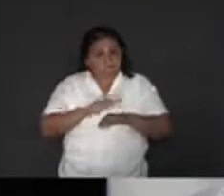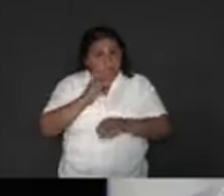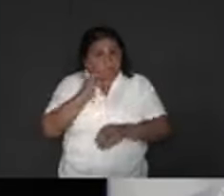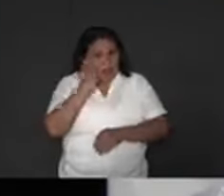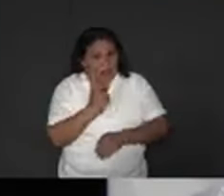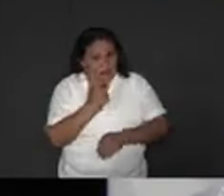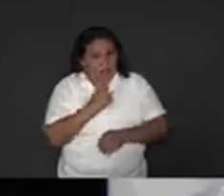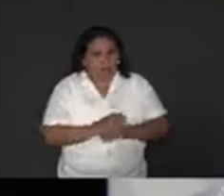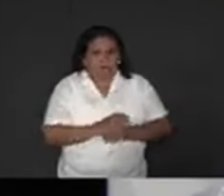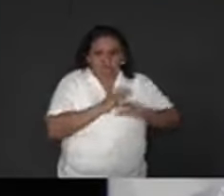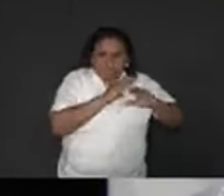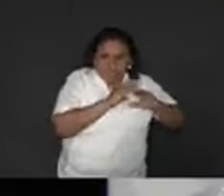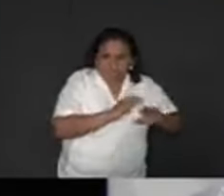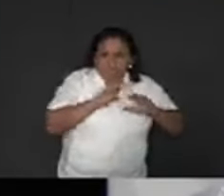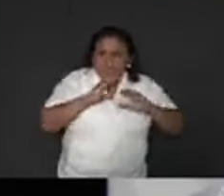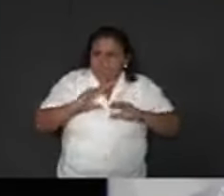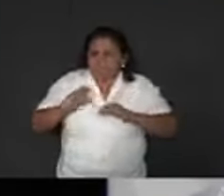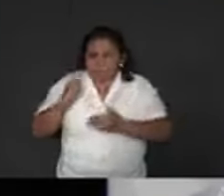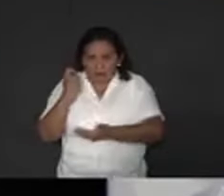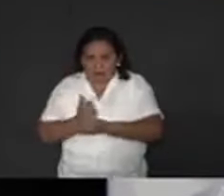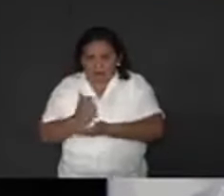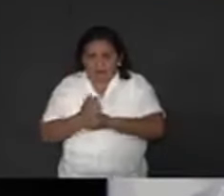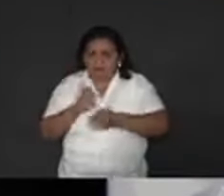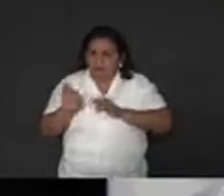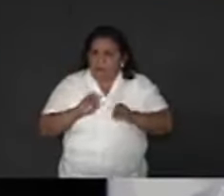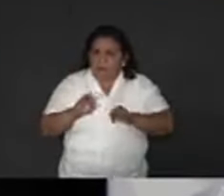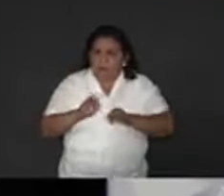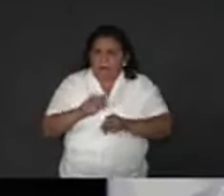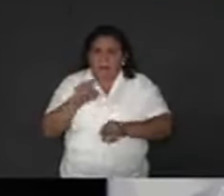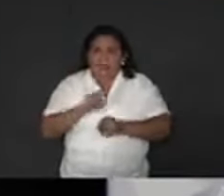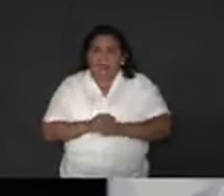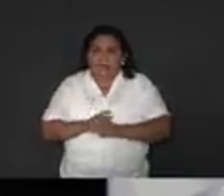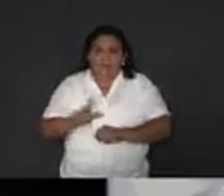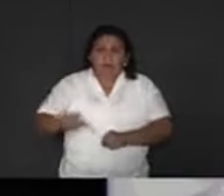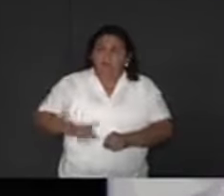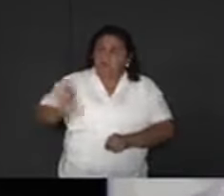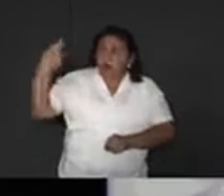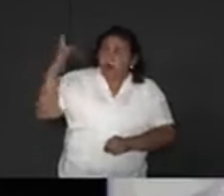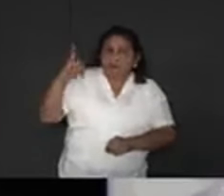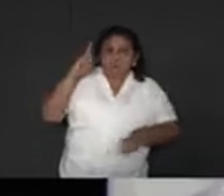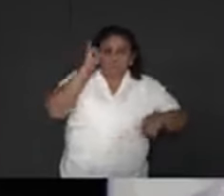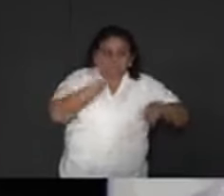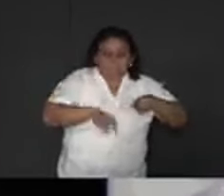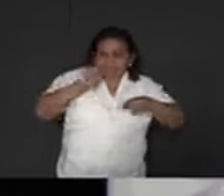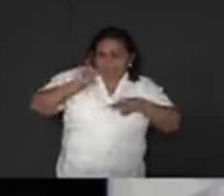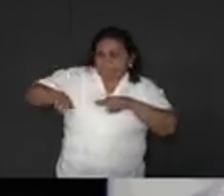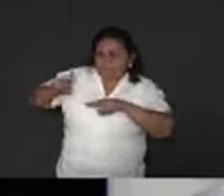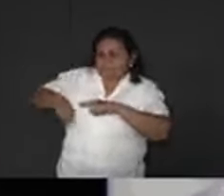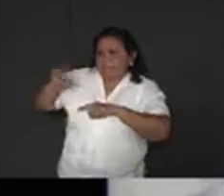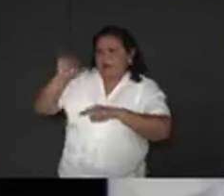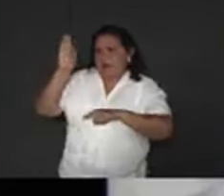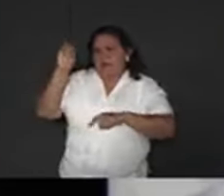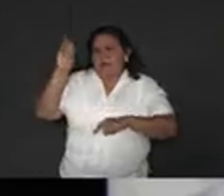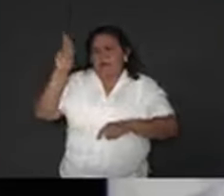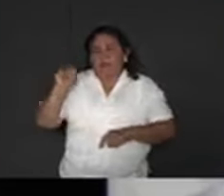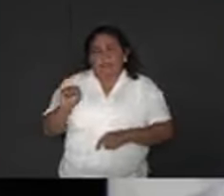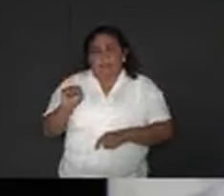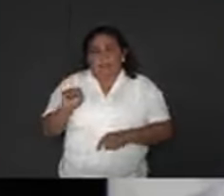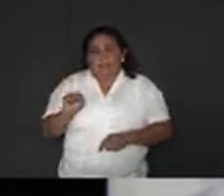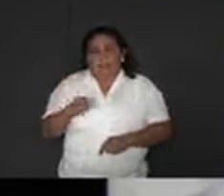porque hemos cuidado el dinero de los trabajadores que el gobierno federal que ha desaparecido las Afores. Y si hablamos de hermanos,